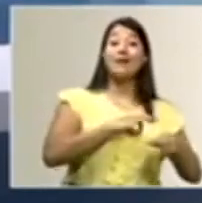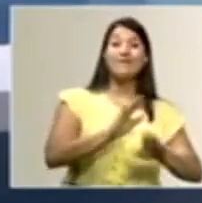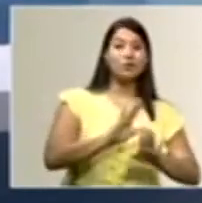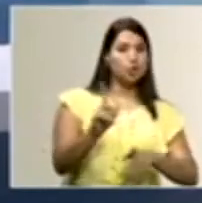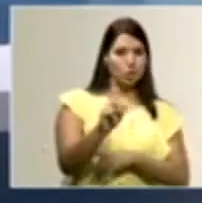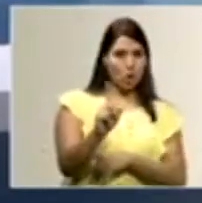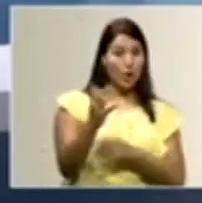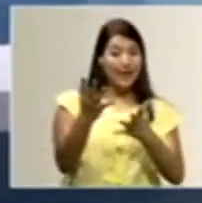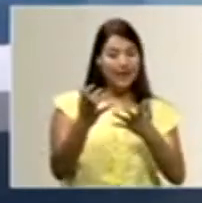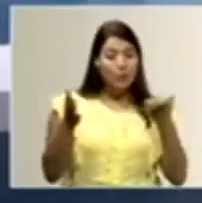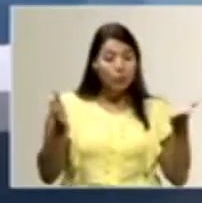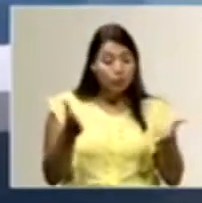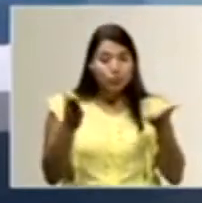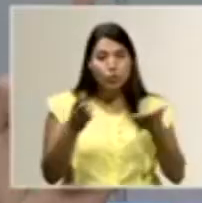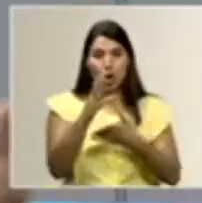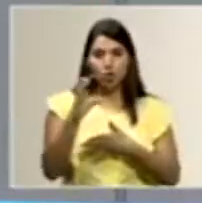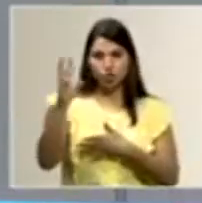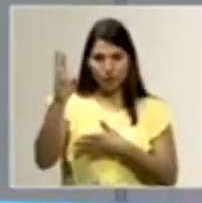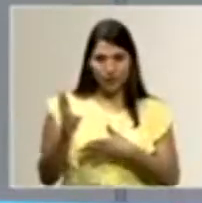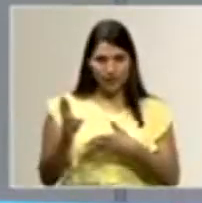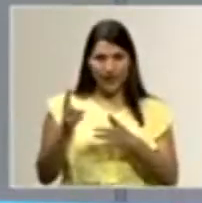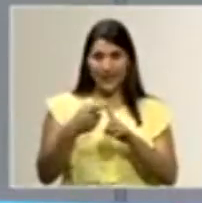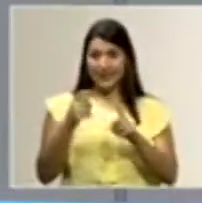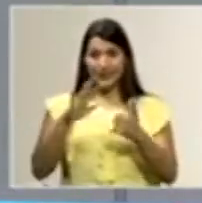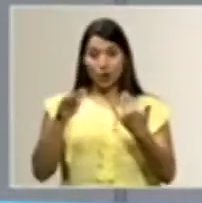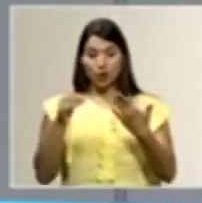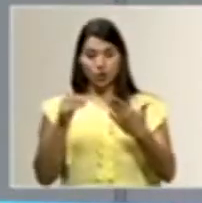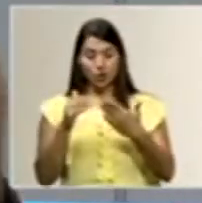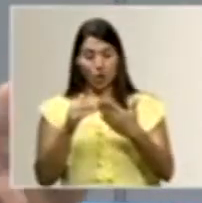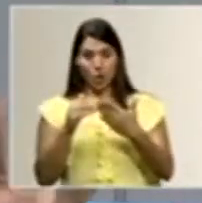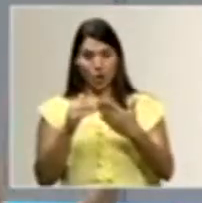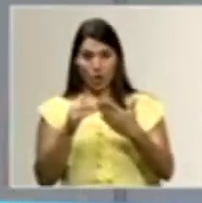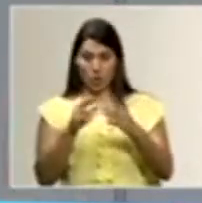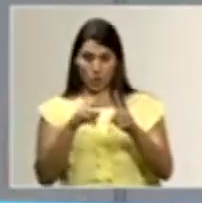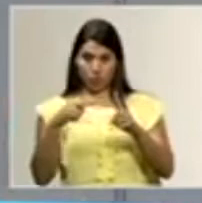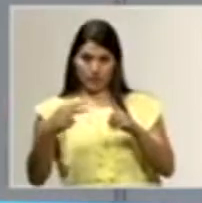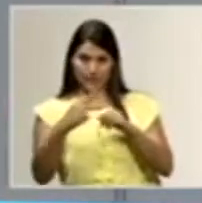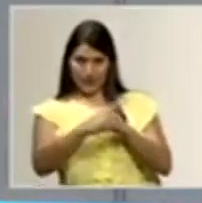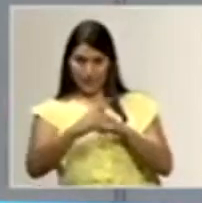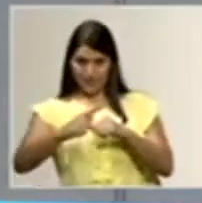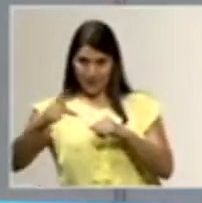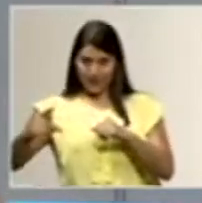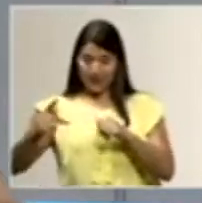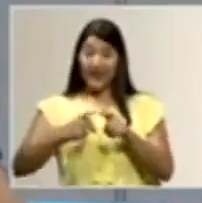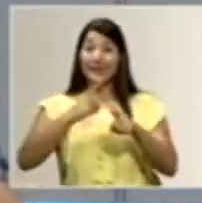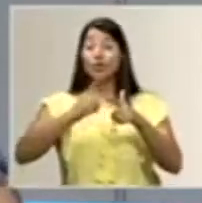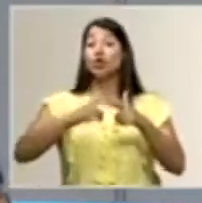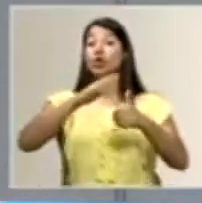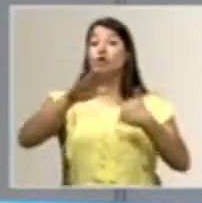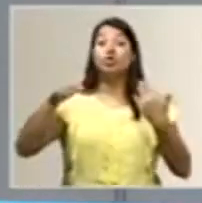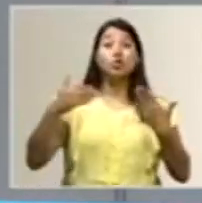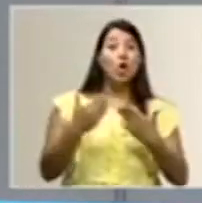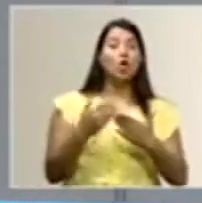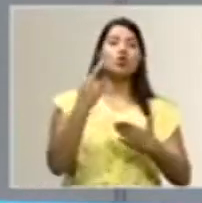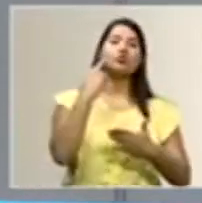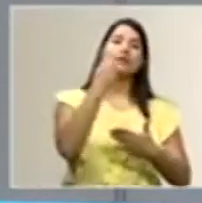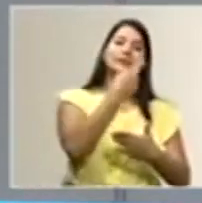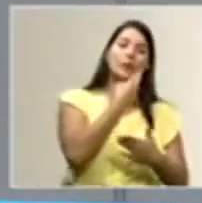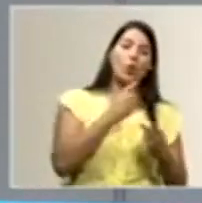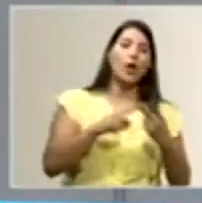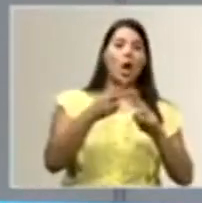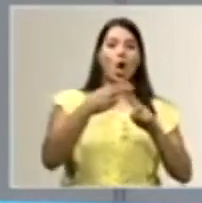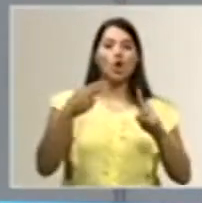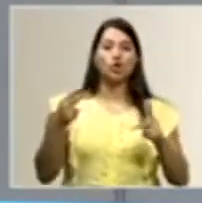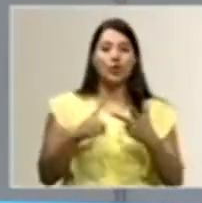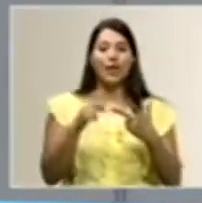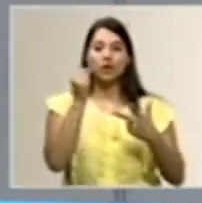promocionar a Costa Rica en todas sus zonas costeras, ¿verdad?, y que, como dice don Melvin, ¿verdad?, todos, ¿verdad?, el restaurante, el hotel, la